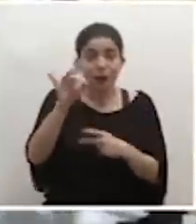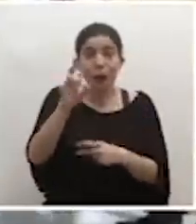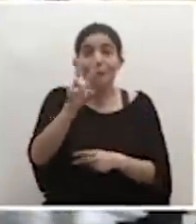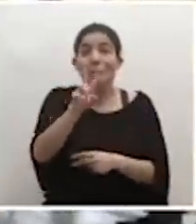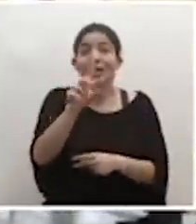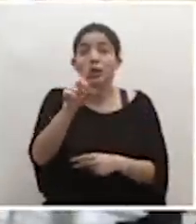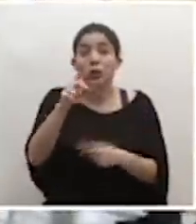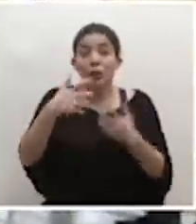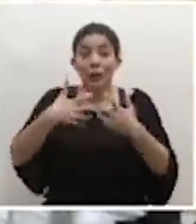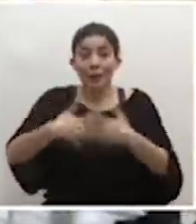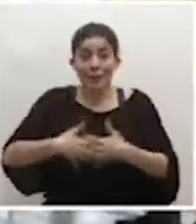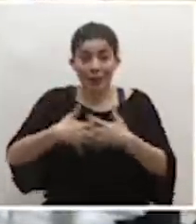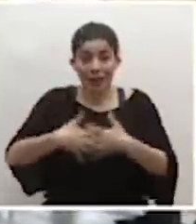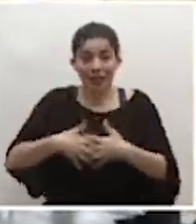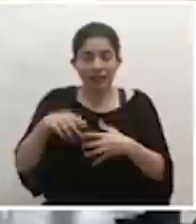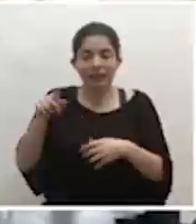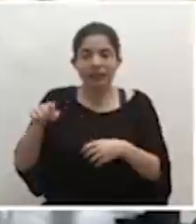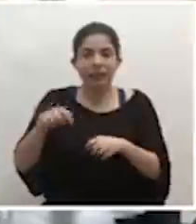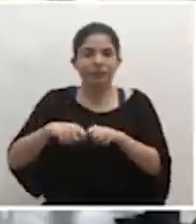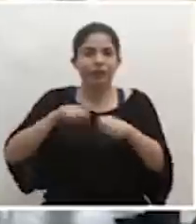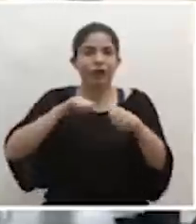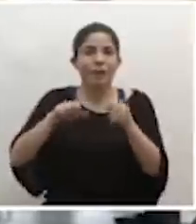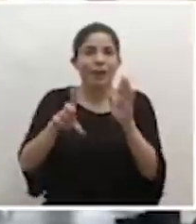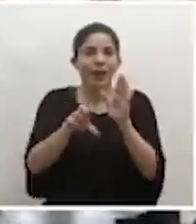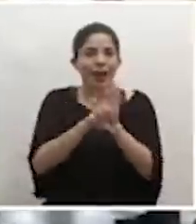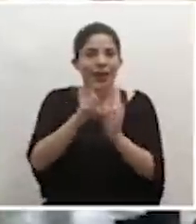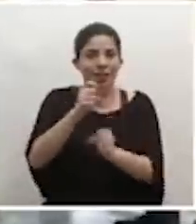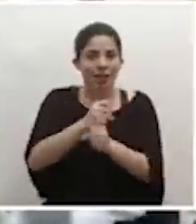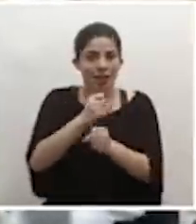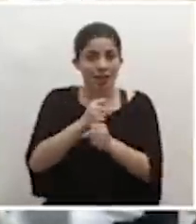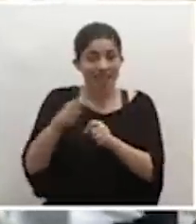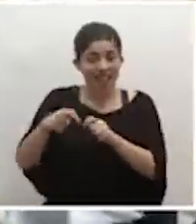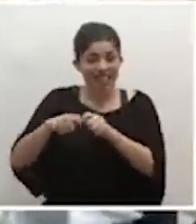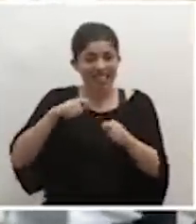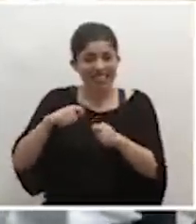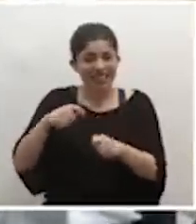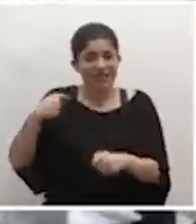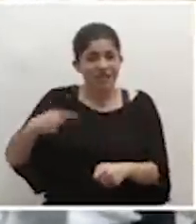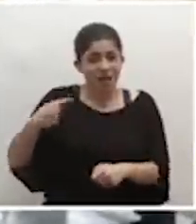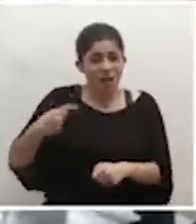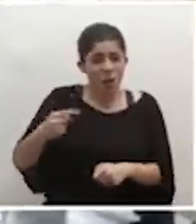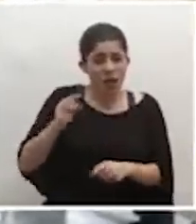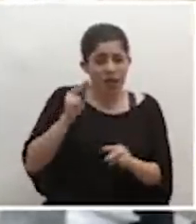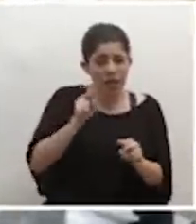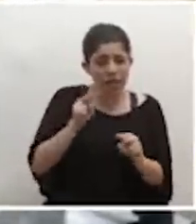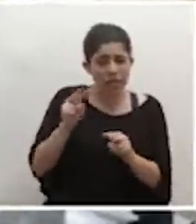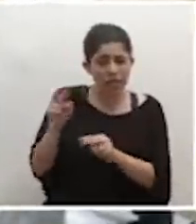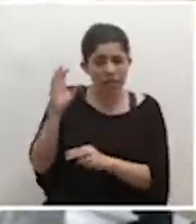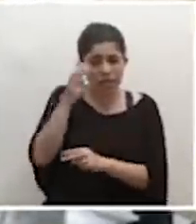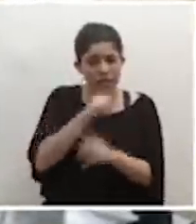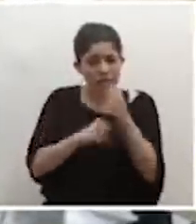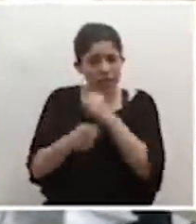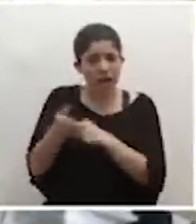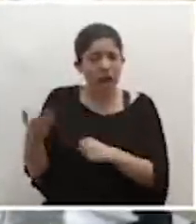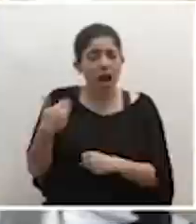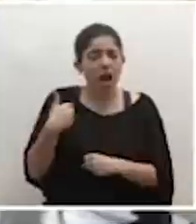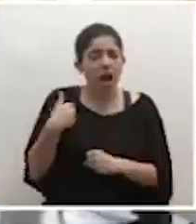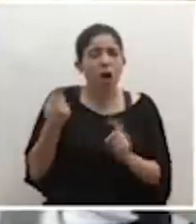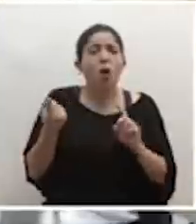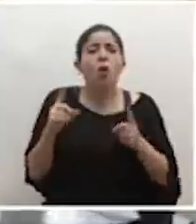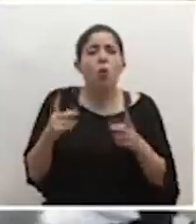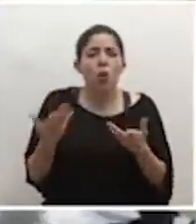21 empresas infracciones a las leyes de trabajo. Las infracciones más constantes que hemos podido localizar son